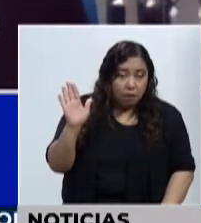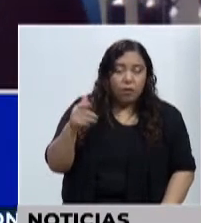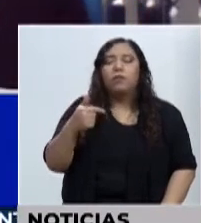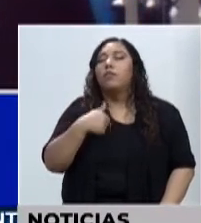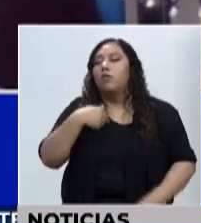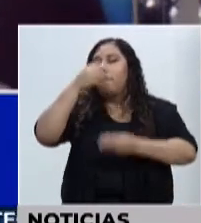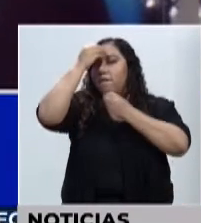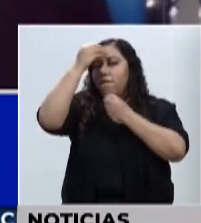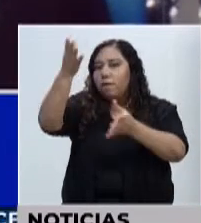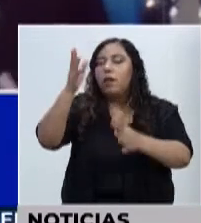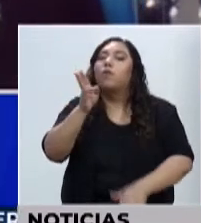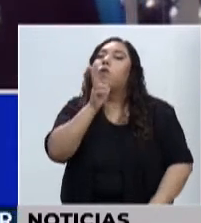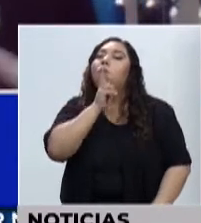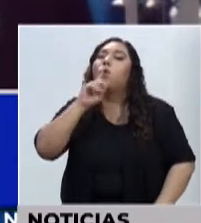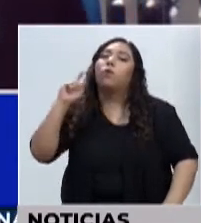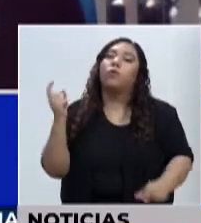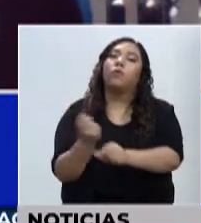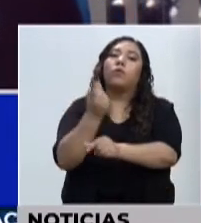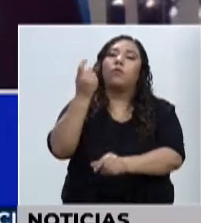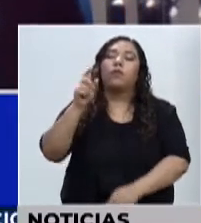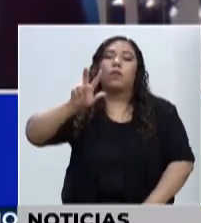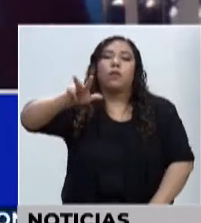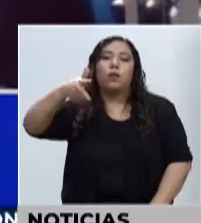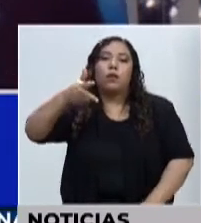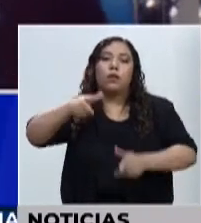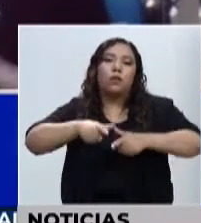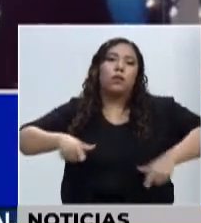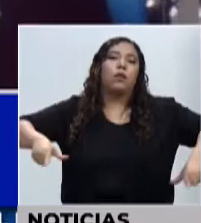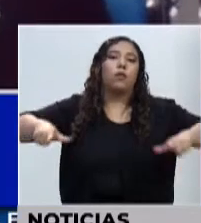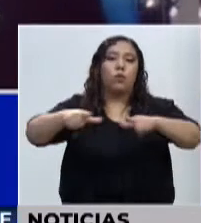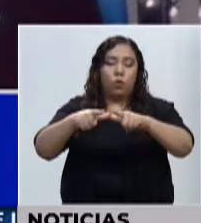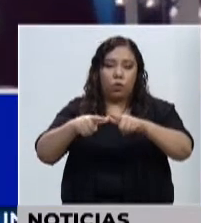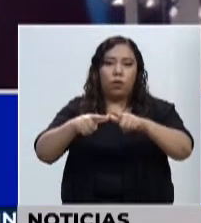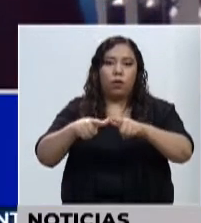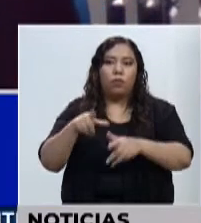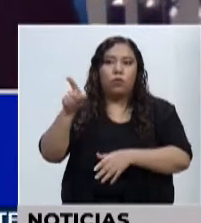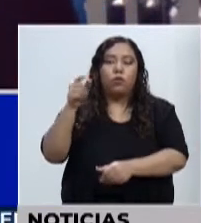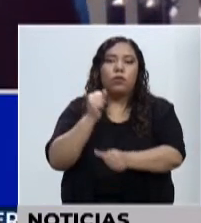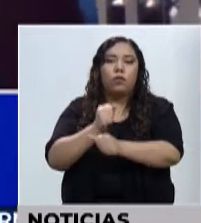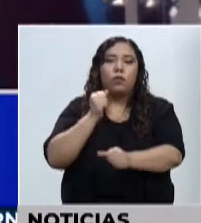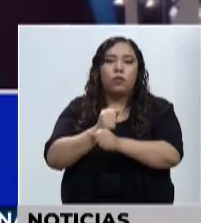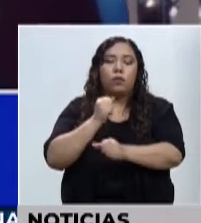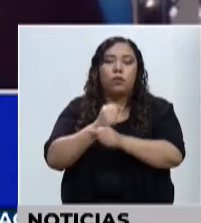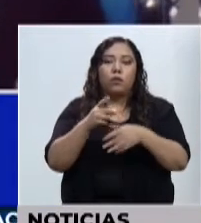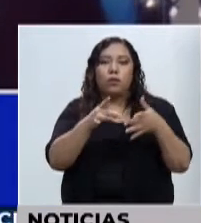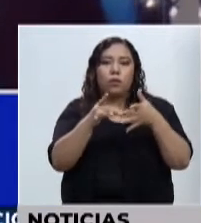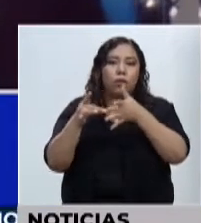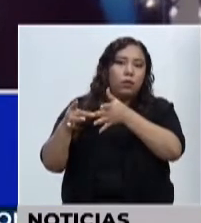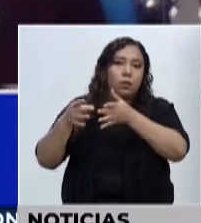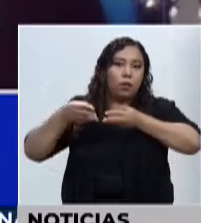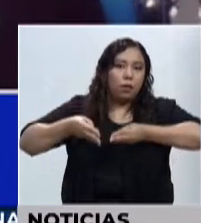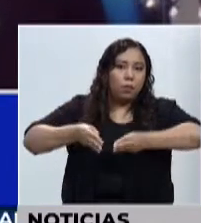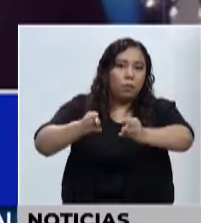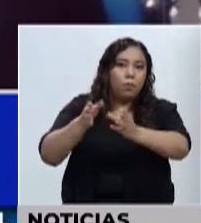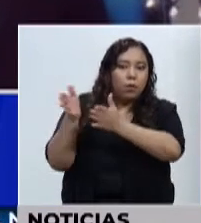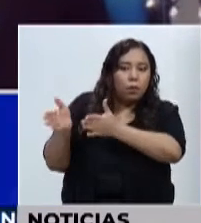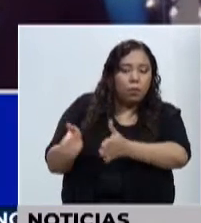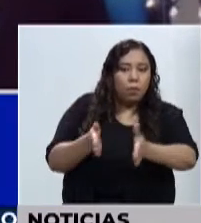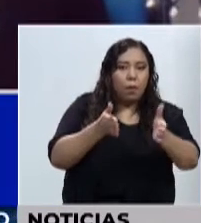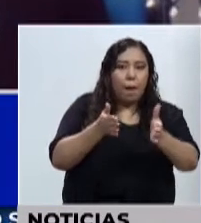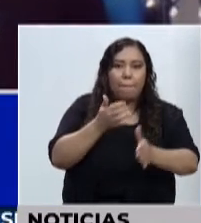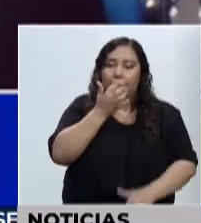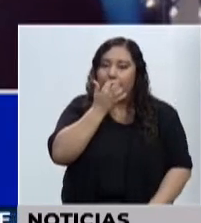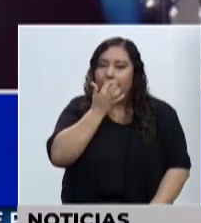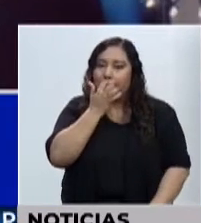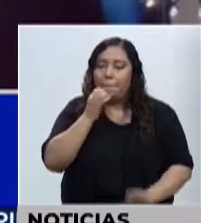decir que Honduras ganó el tercer lugar con la guía metodológica para la elaboración del plan estratégico